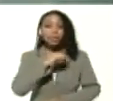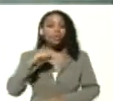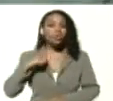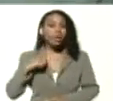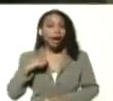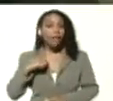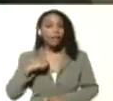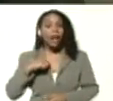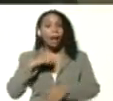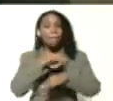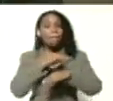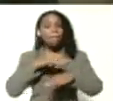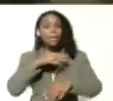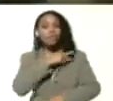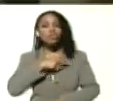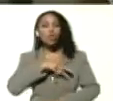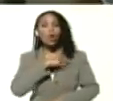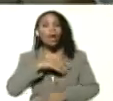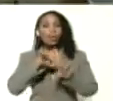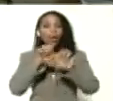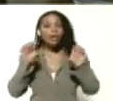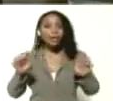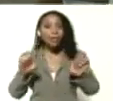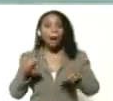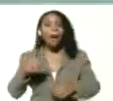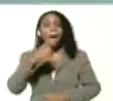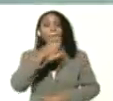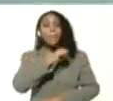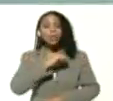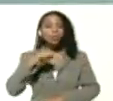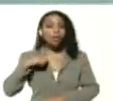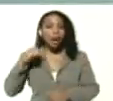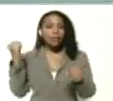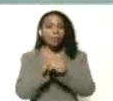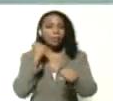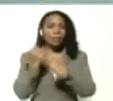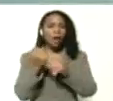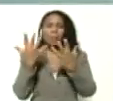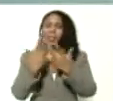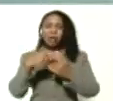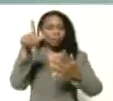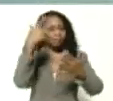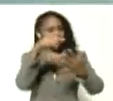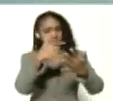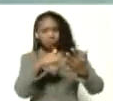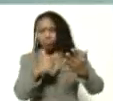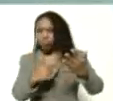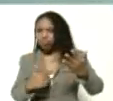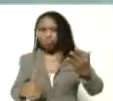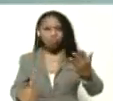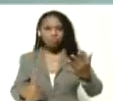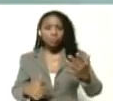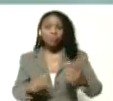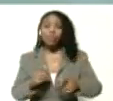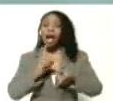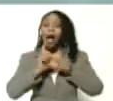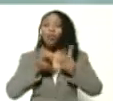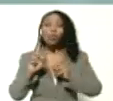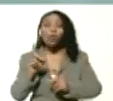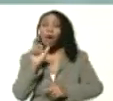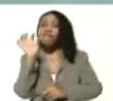las misiones educativas, personal obrero, personal administrativo, en fin. Todos los que de alguna manera